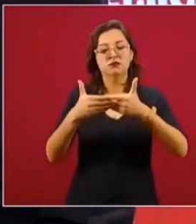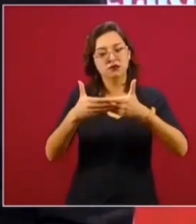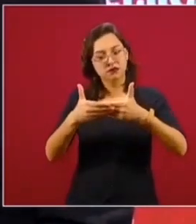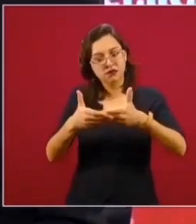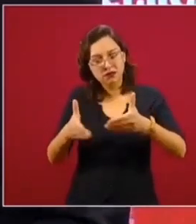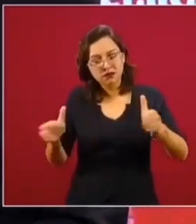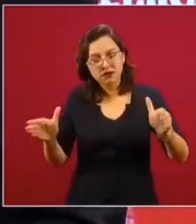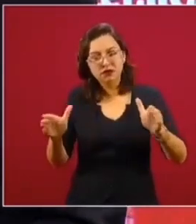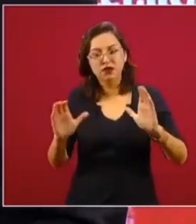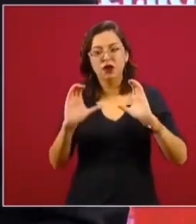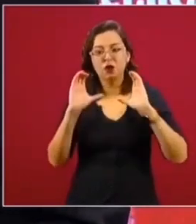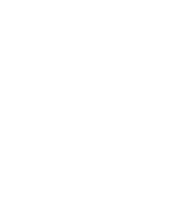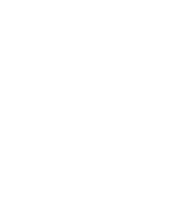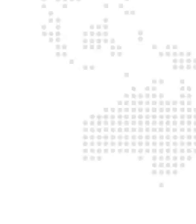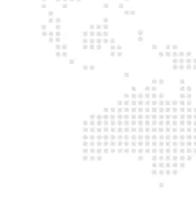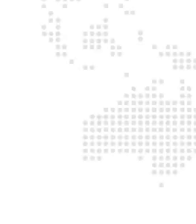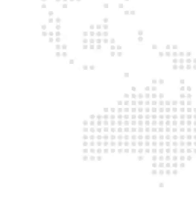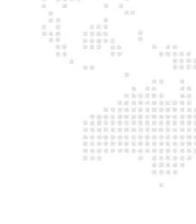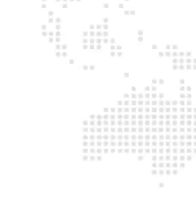las zonas turísticas.